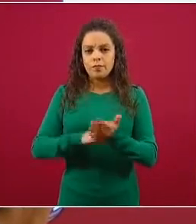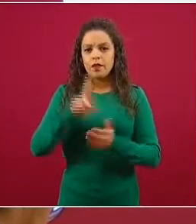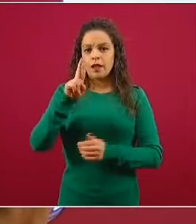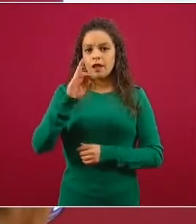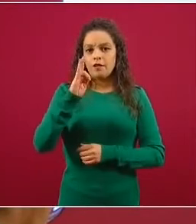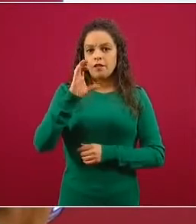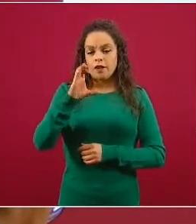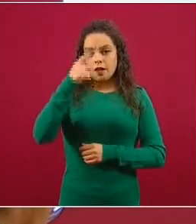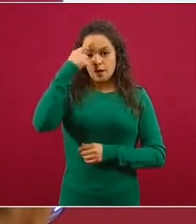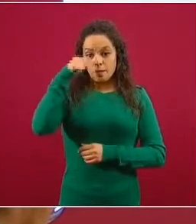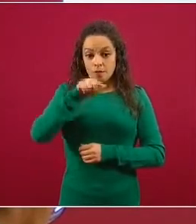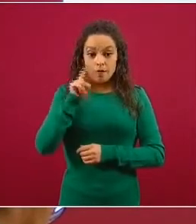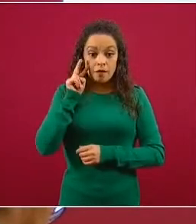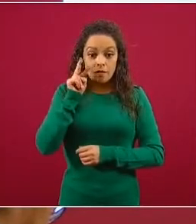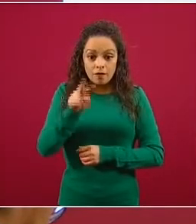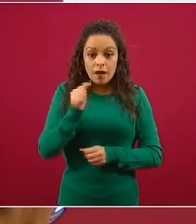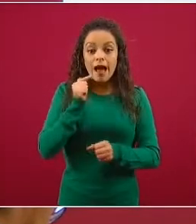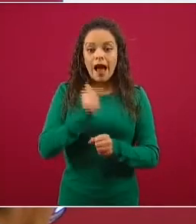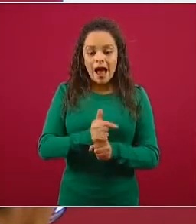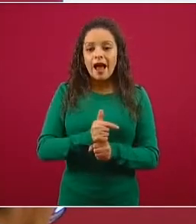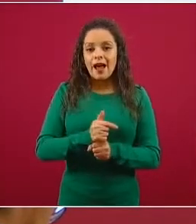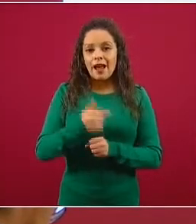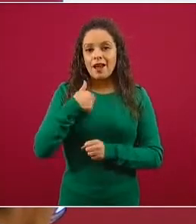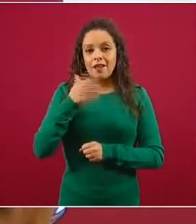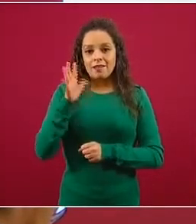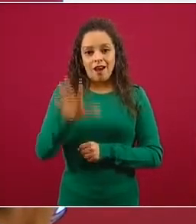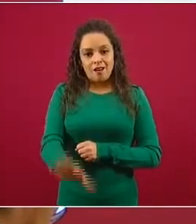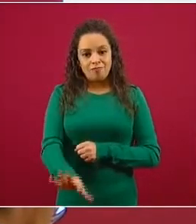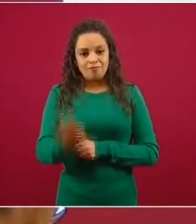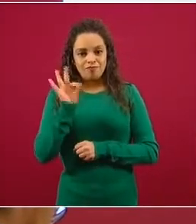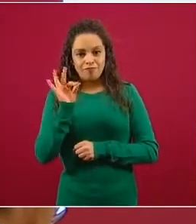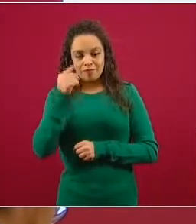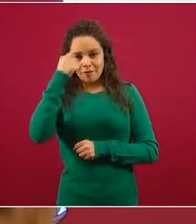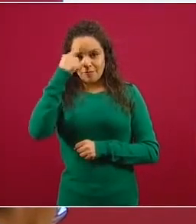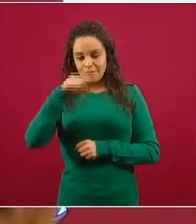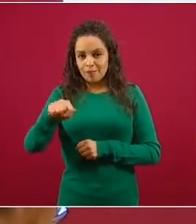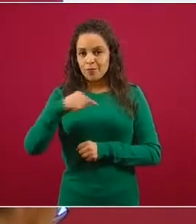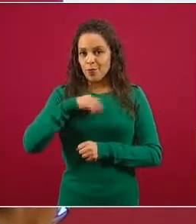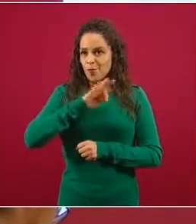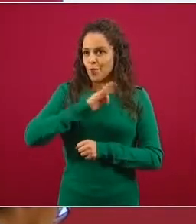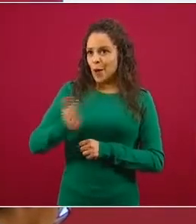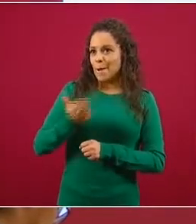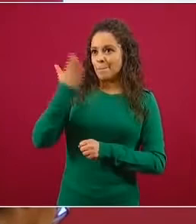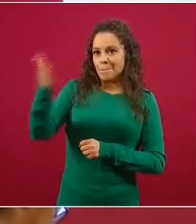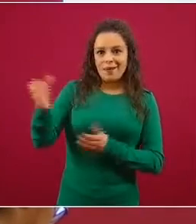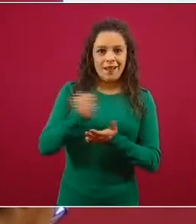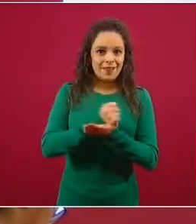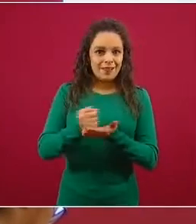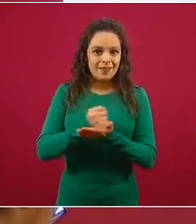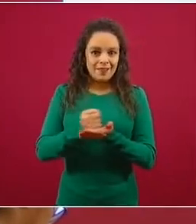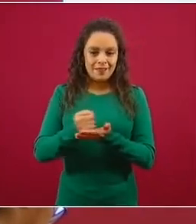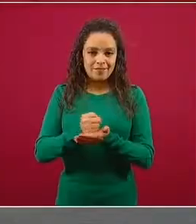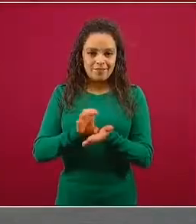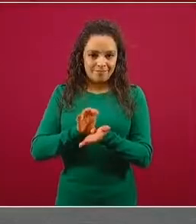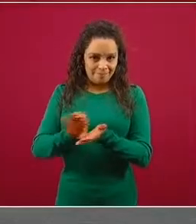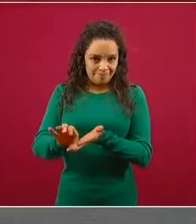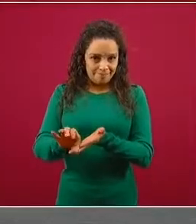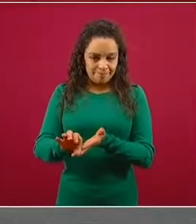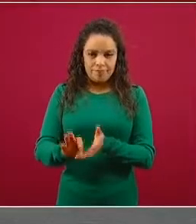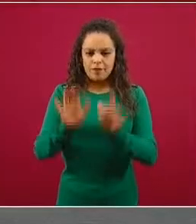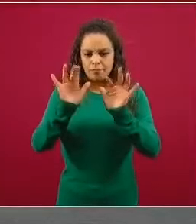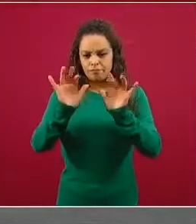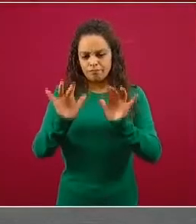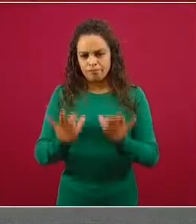seleccionados, que si están validados para recibir este crédito, llenar el formato y entonces